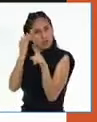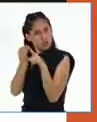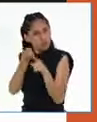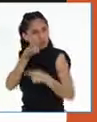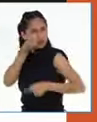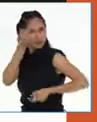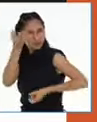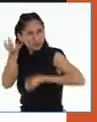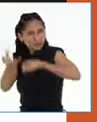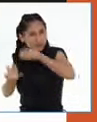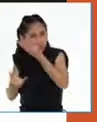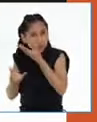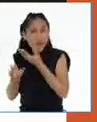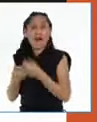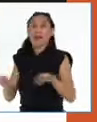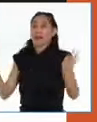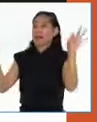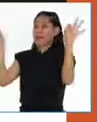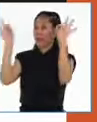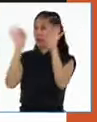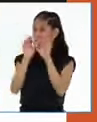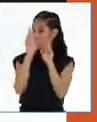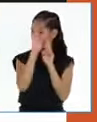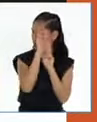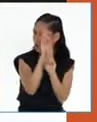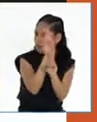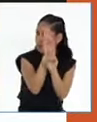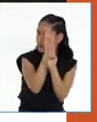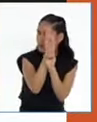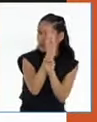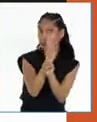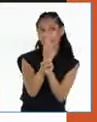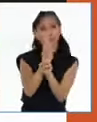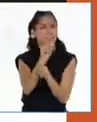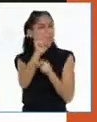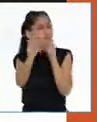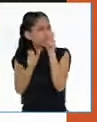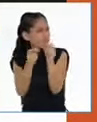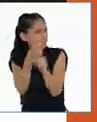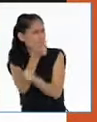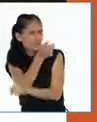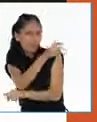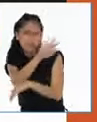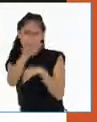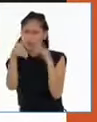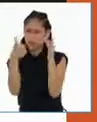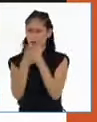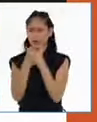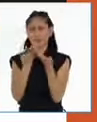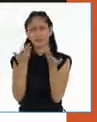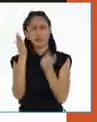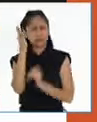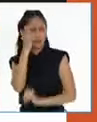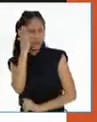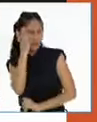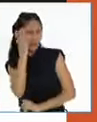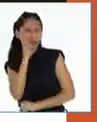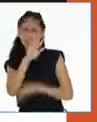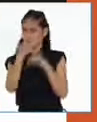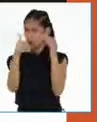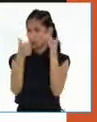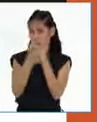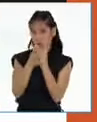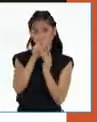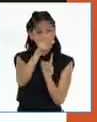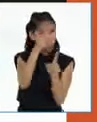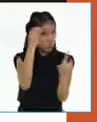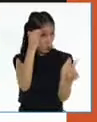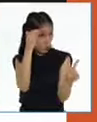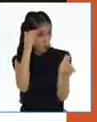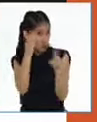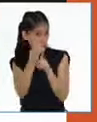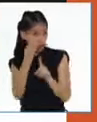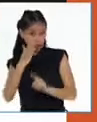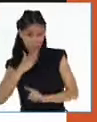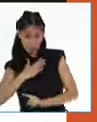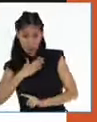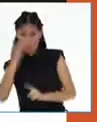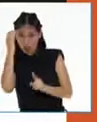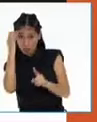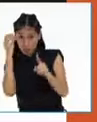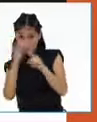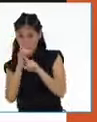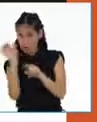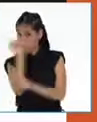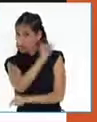debe respetarse la decisión de la mayoría. Como ya vimos, no siempre vamos a estar de acuerdo en algo, pero siempre podemos dar